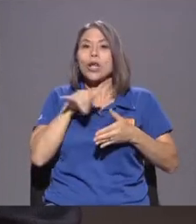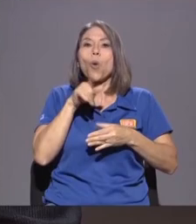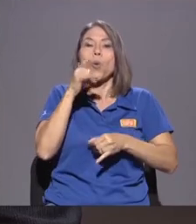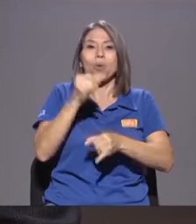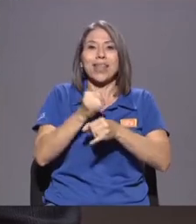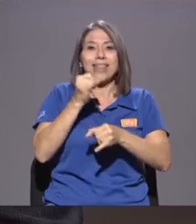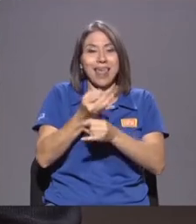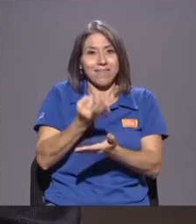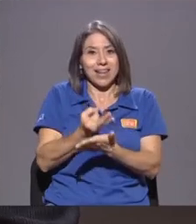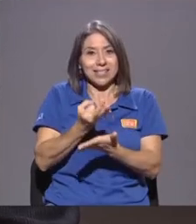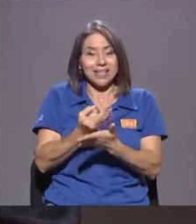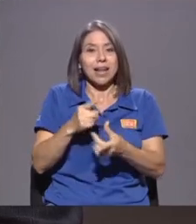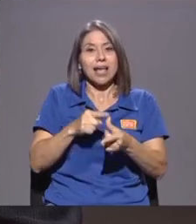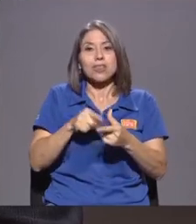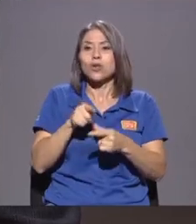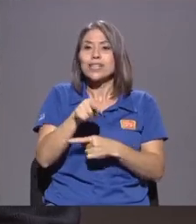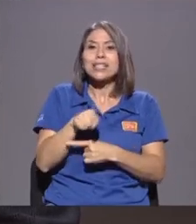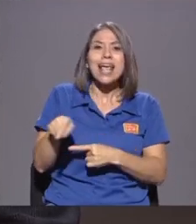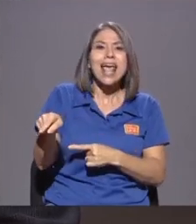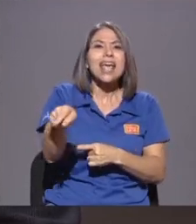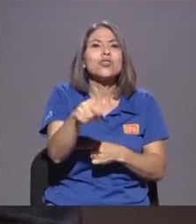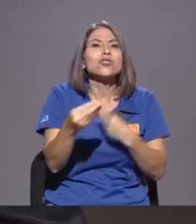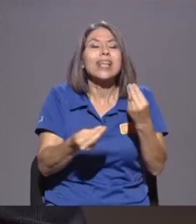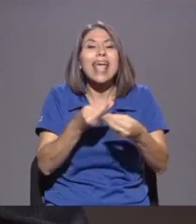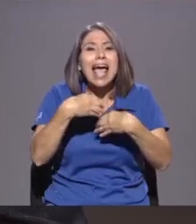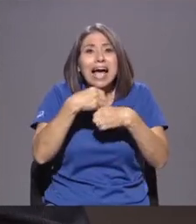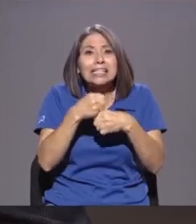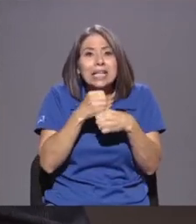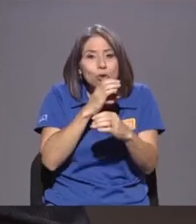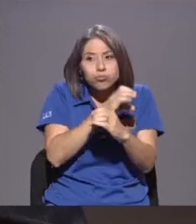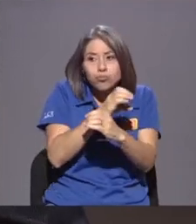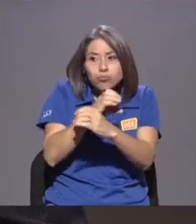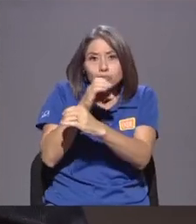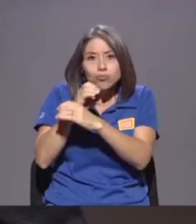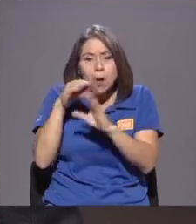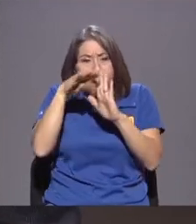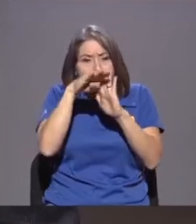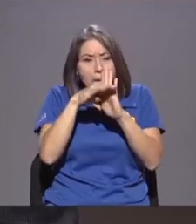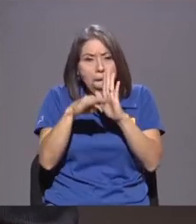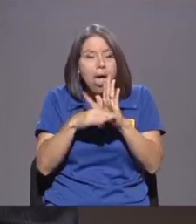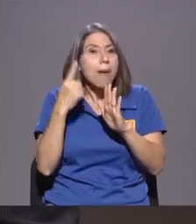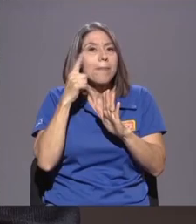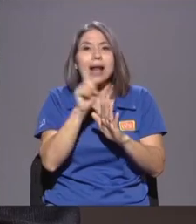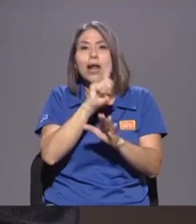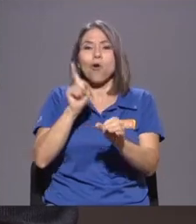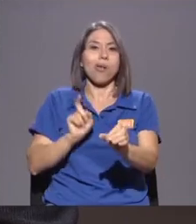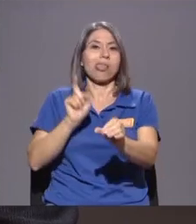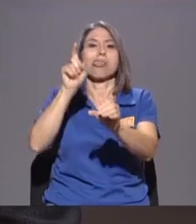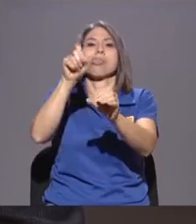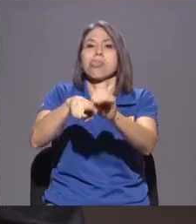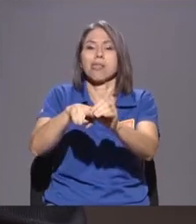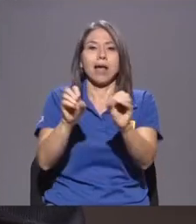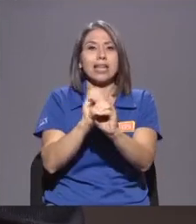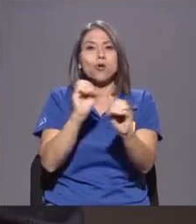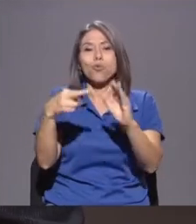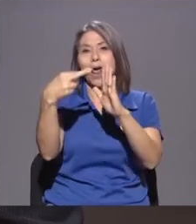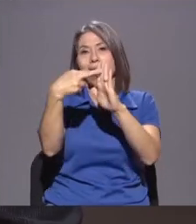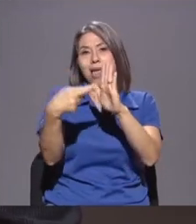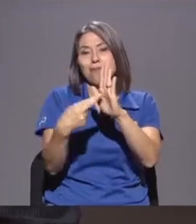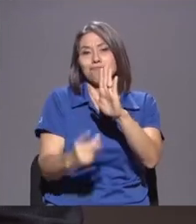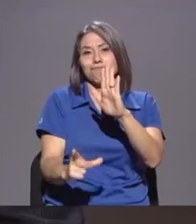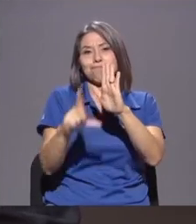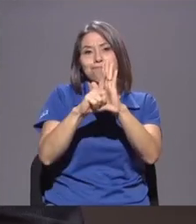Financiero Entonces Están Tomando Todas Las medidas Para No Tener Que Estar Cis Cuscritos A Ninguna Jurisdicción Lo Que Estaba